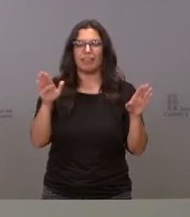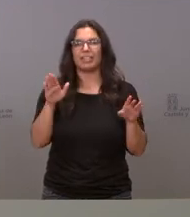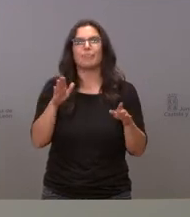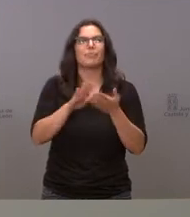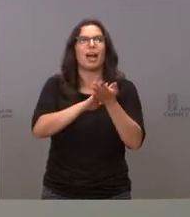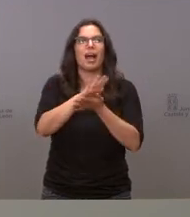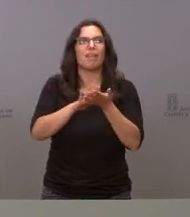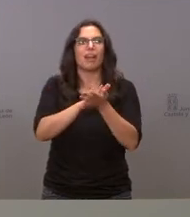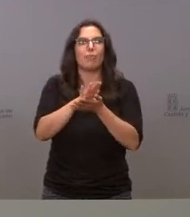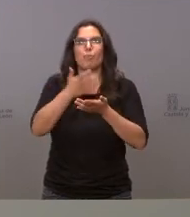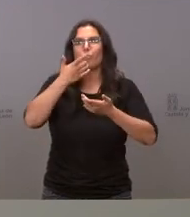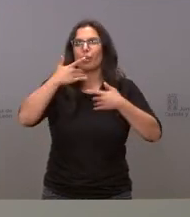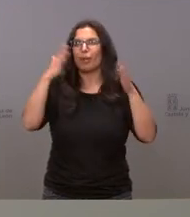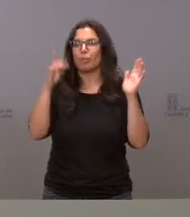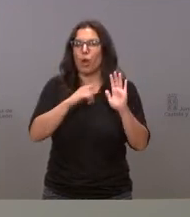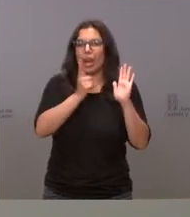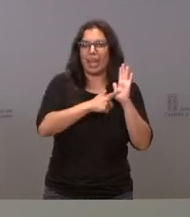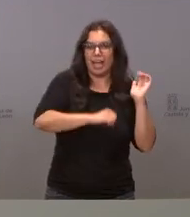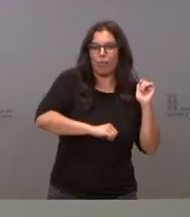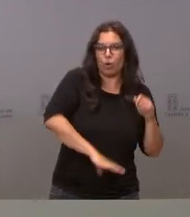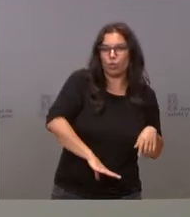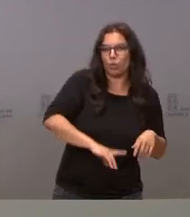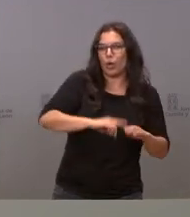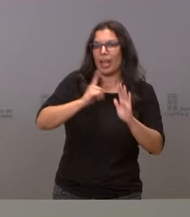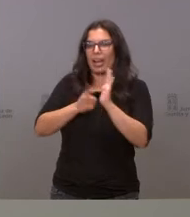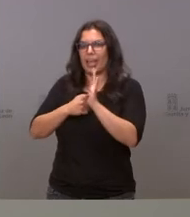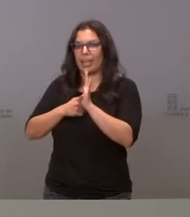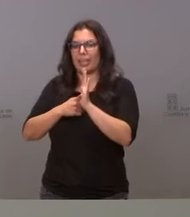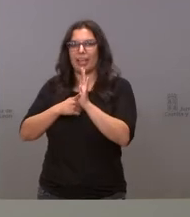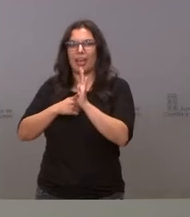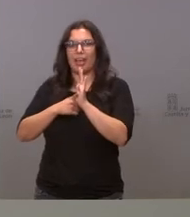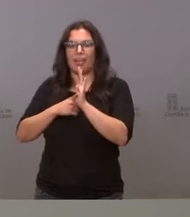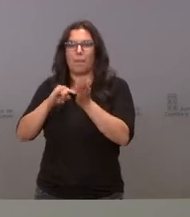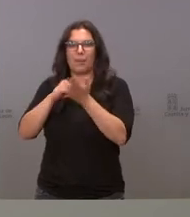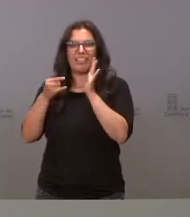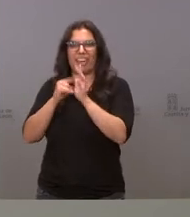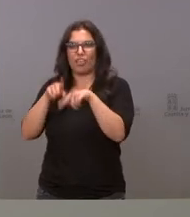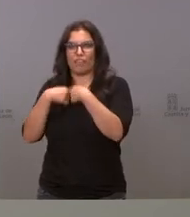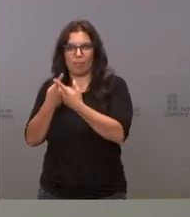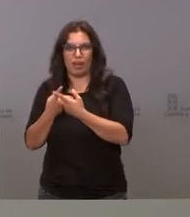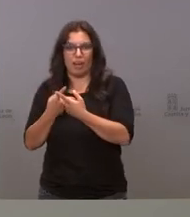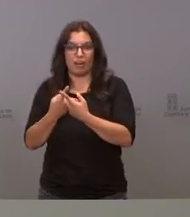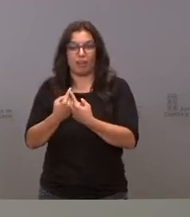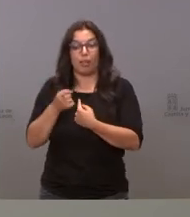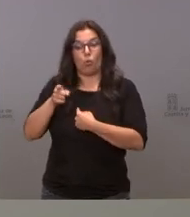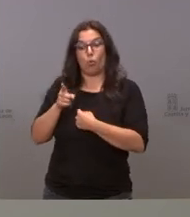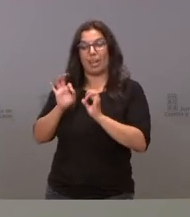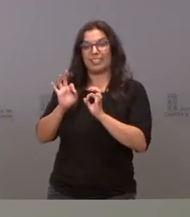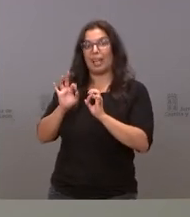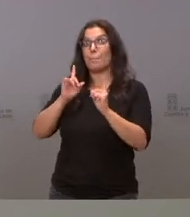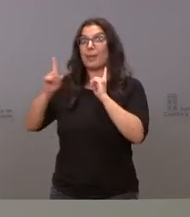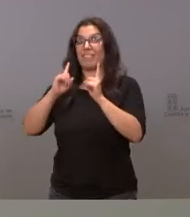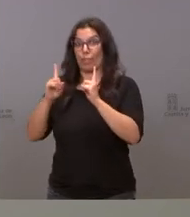hablando de una ley del aborto y una ley de planificación familiar es decir una es preventiva y lo que trata es de